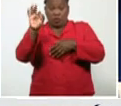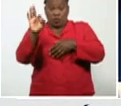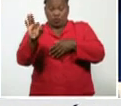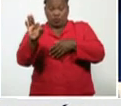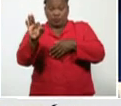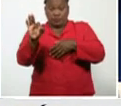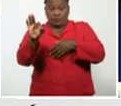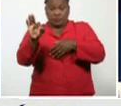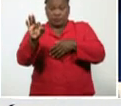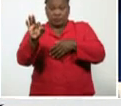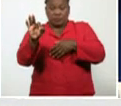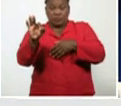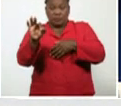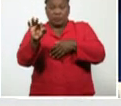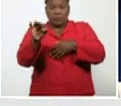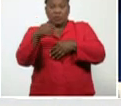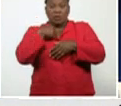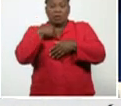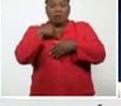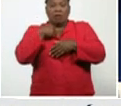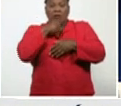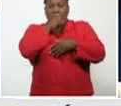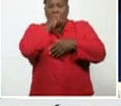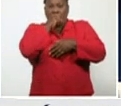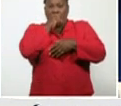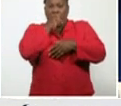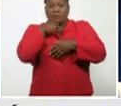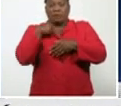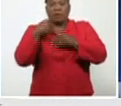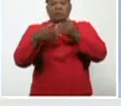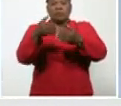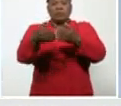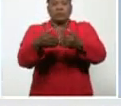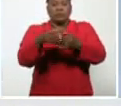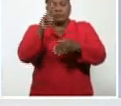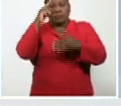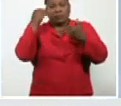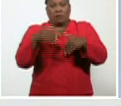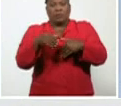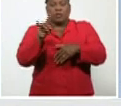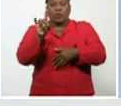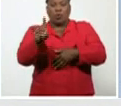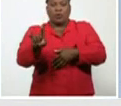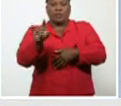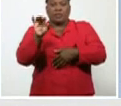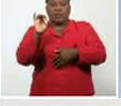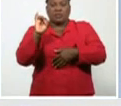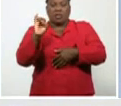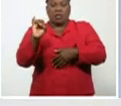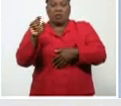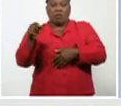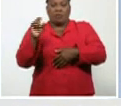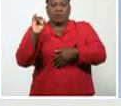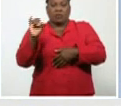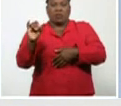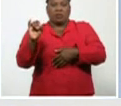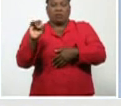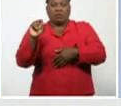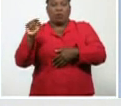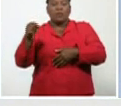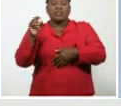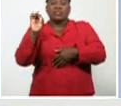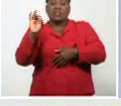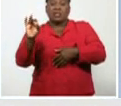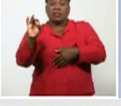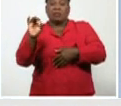evolución clínica estable, estamos hablando del 96,7% de los pacientes